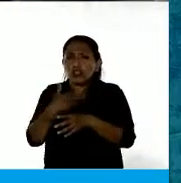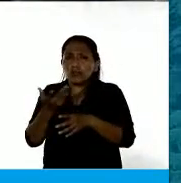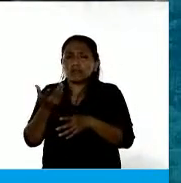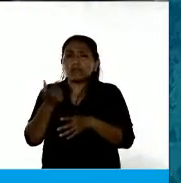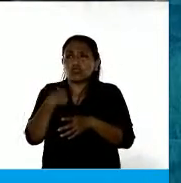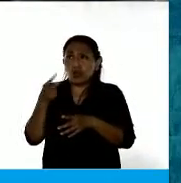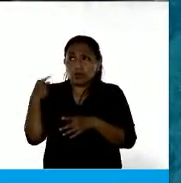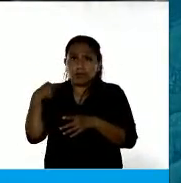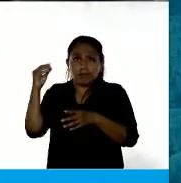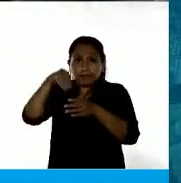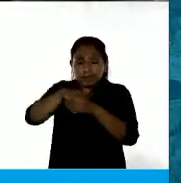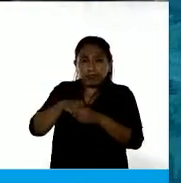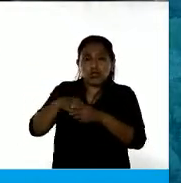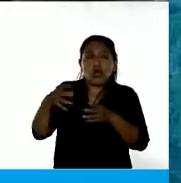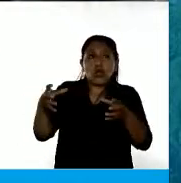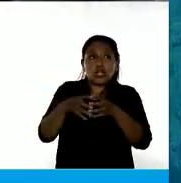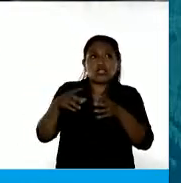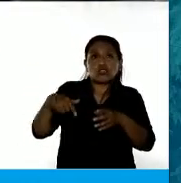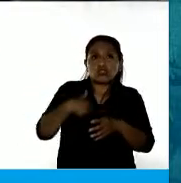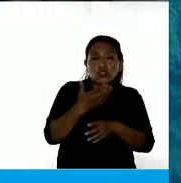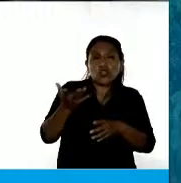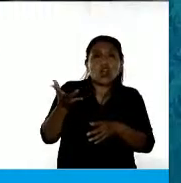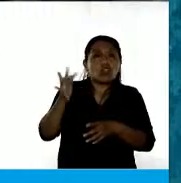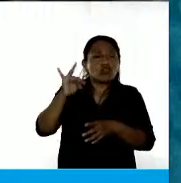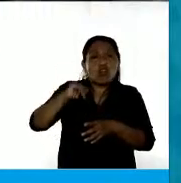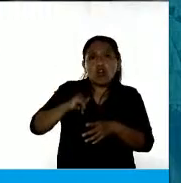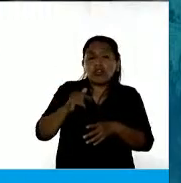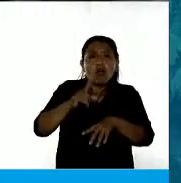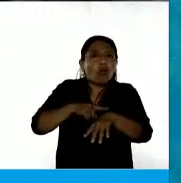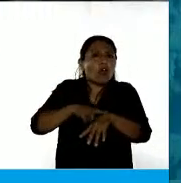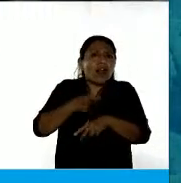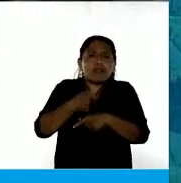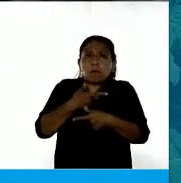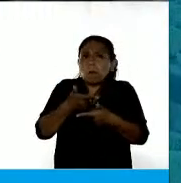una organización social todos los días. No tenemos horario.